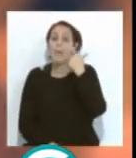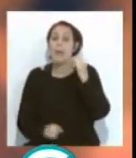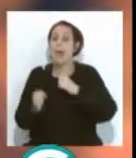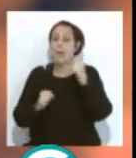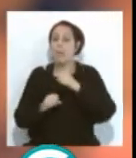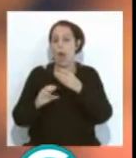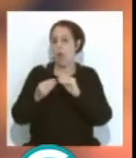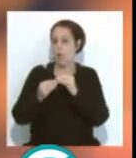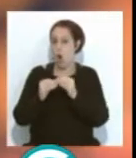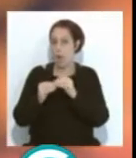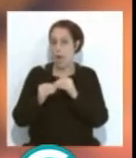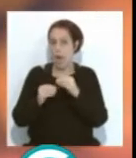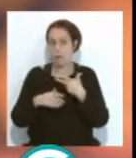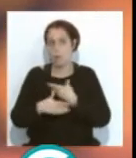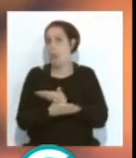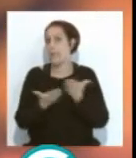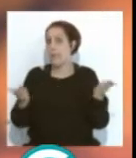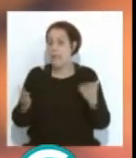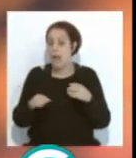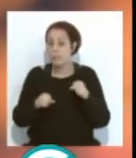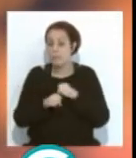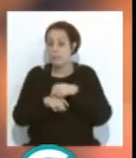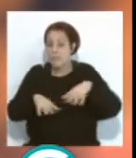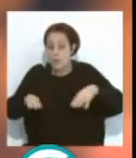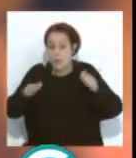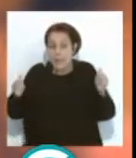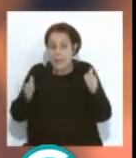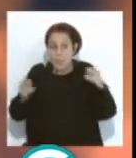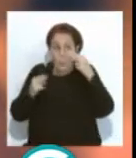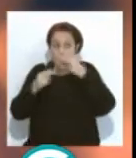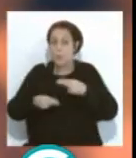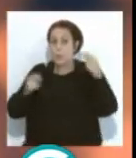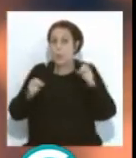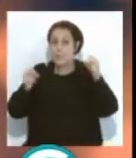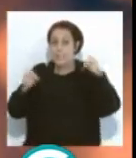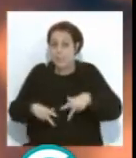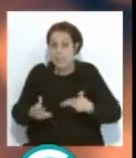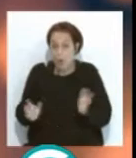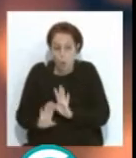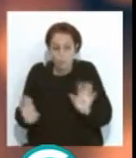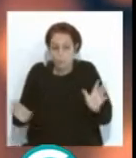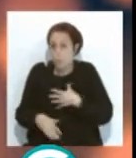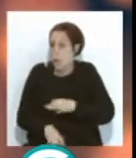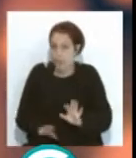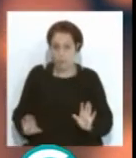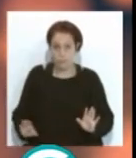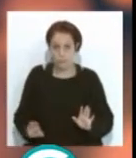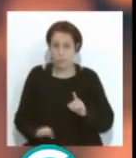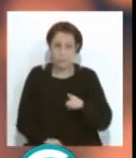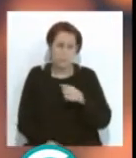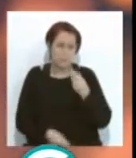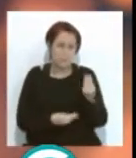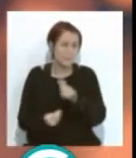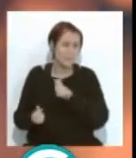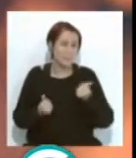en el formato que sea, llámese un pequeño escenario, algo sin público o lo que se pueda, pero no tenéis un poco la